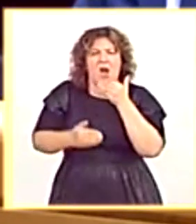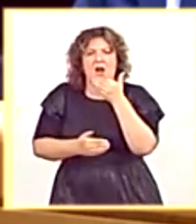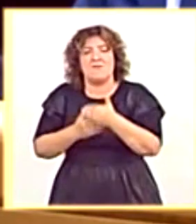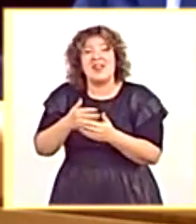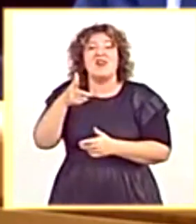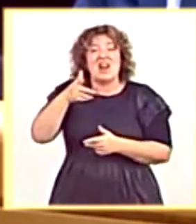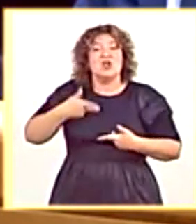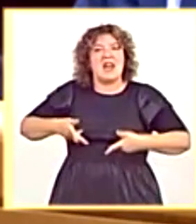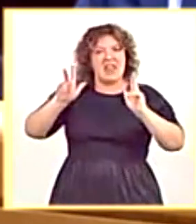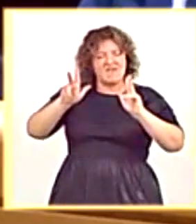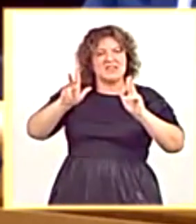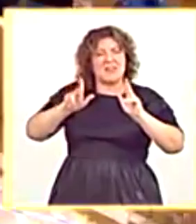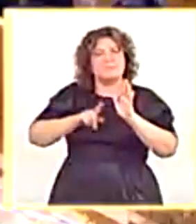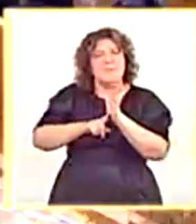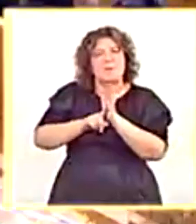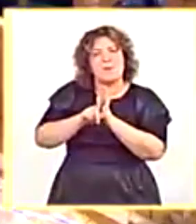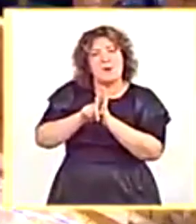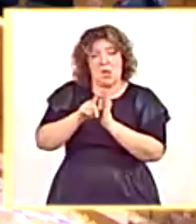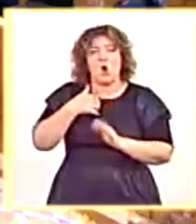que este Gobierno está defendiendo.